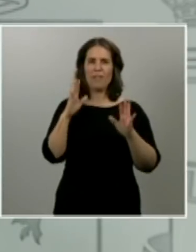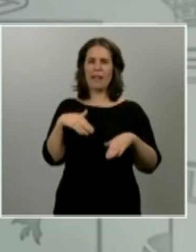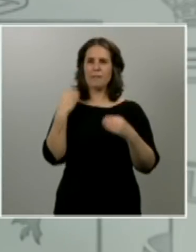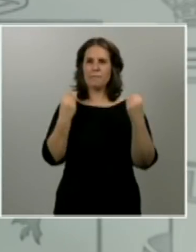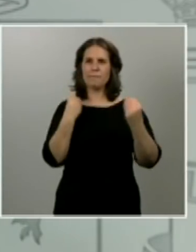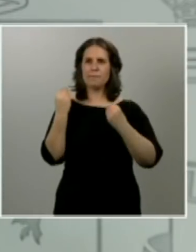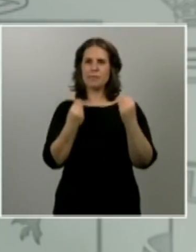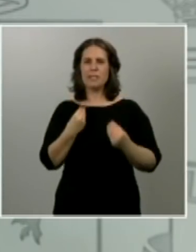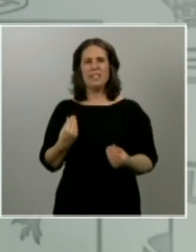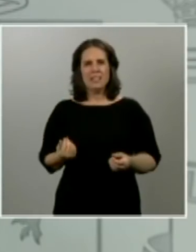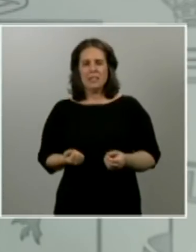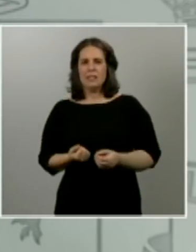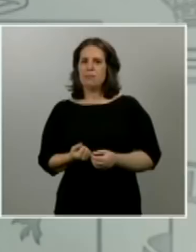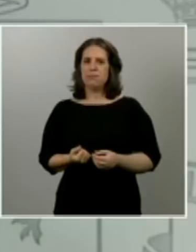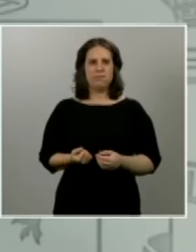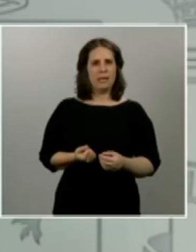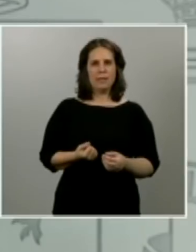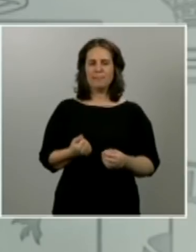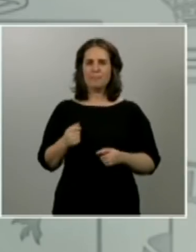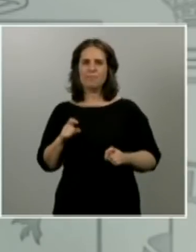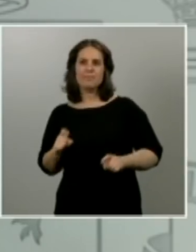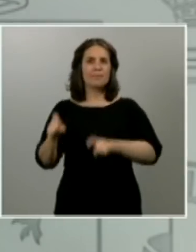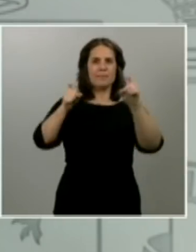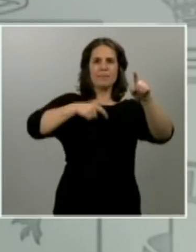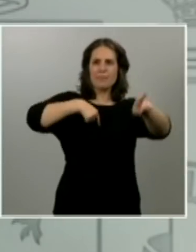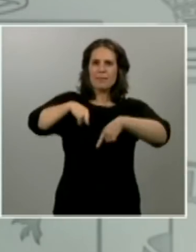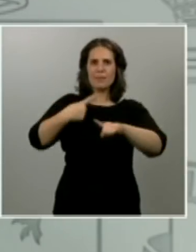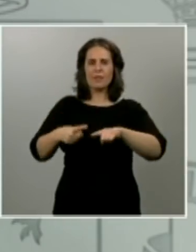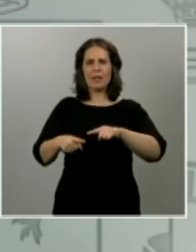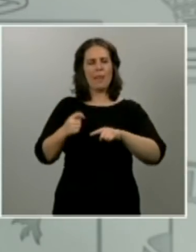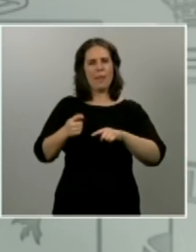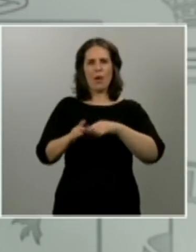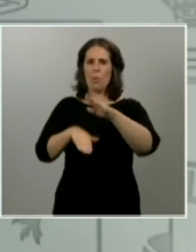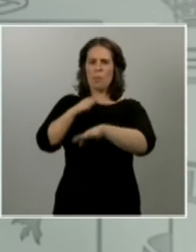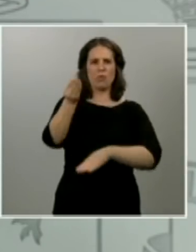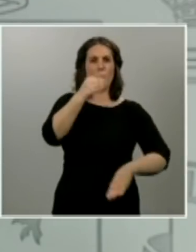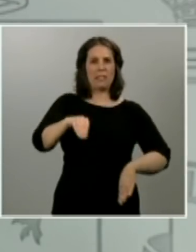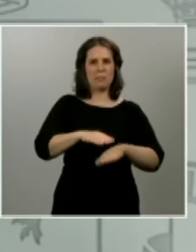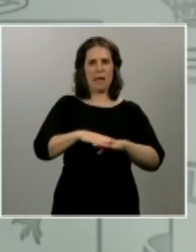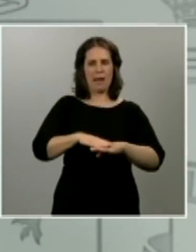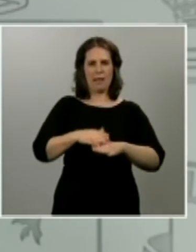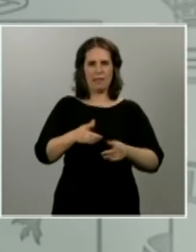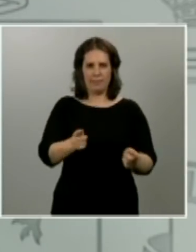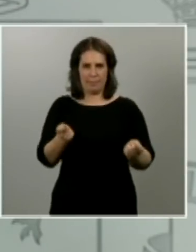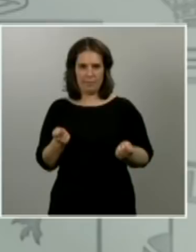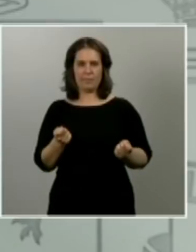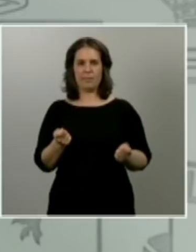paso más en la reducción de la movilidad y que ese paso más como dije cuando comparecí para explicar ese real decreto ley